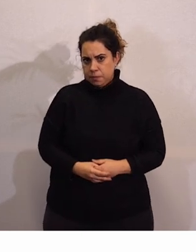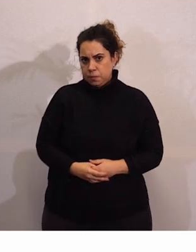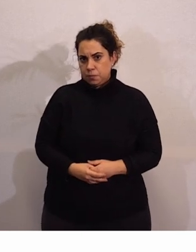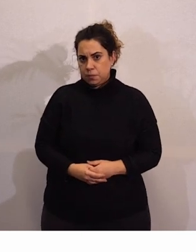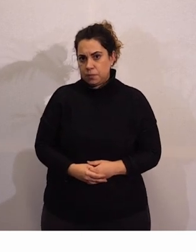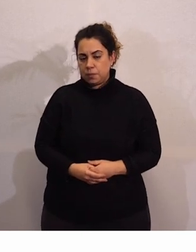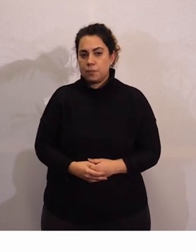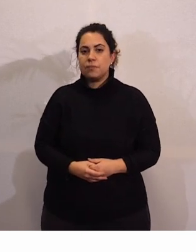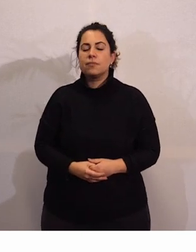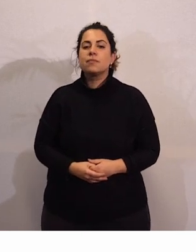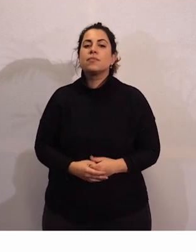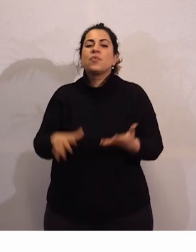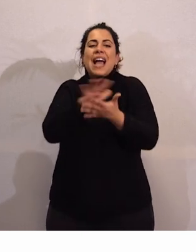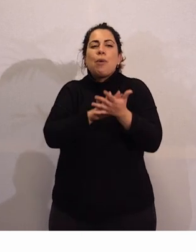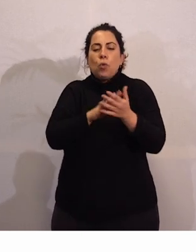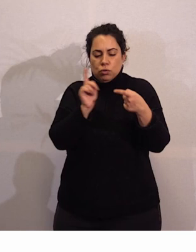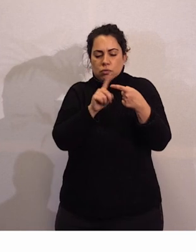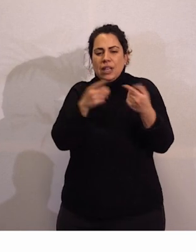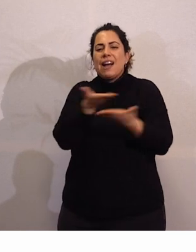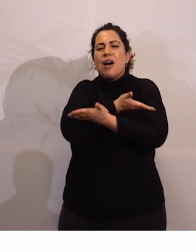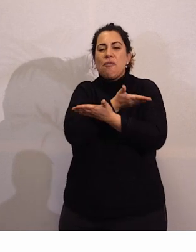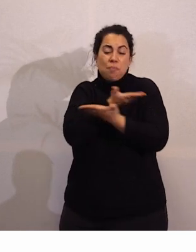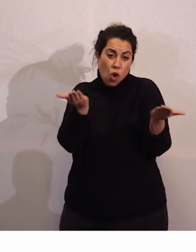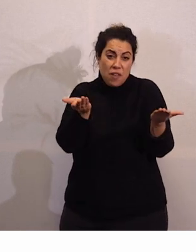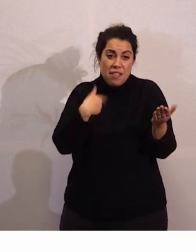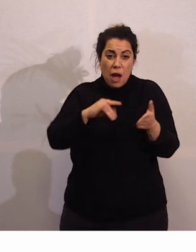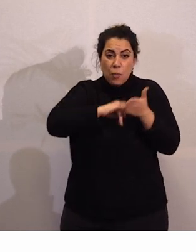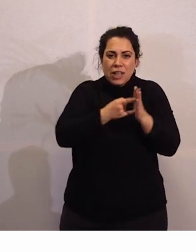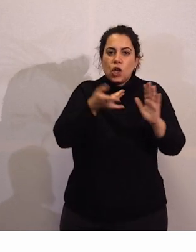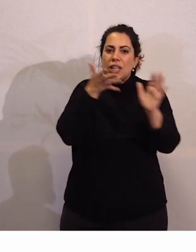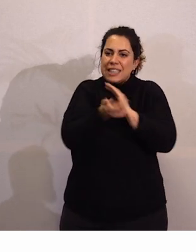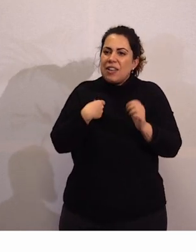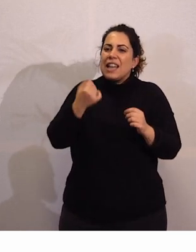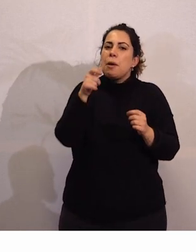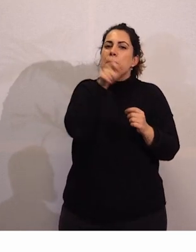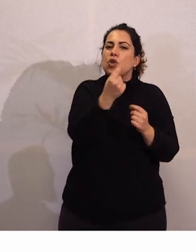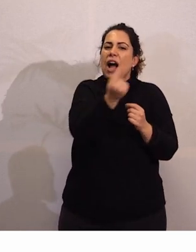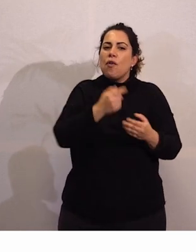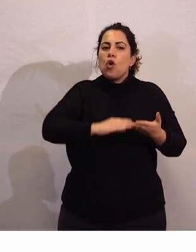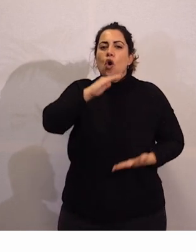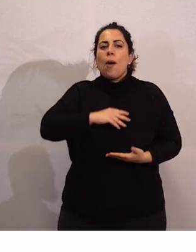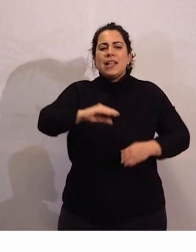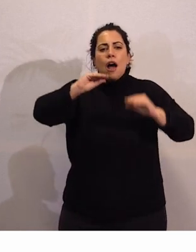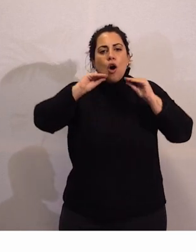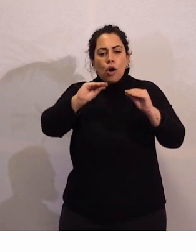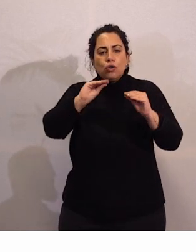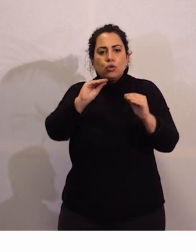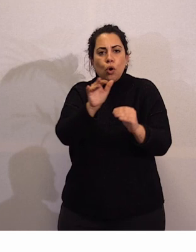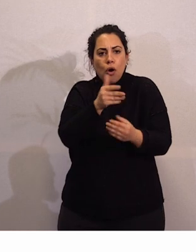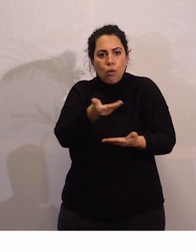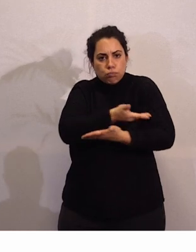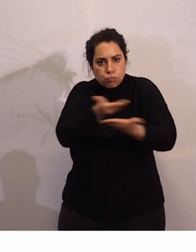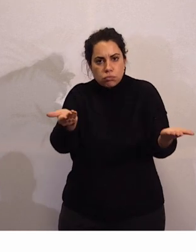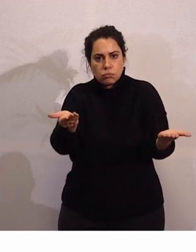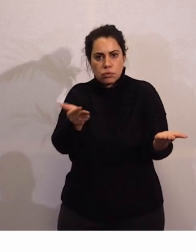Cuando decimos creer en este proyecto nos referimos a creer en las capacidades de cada persona porque es la única manera